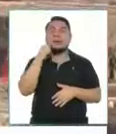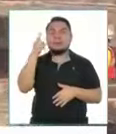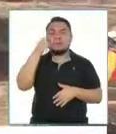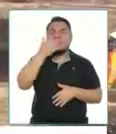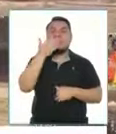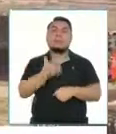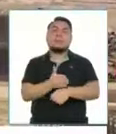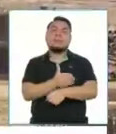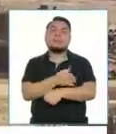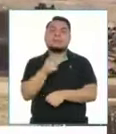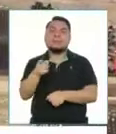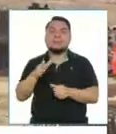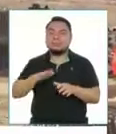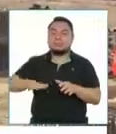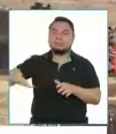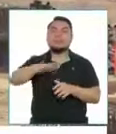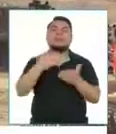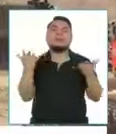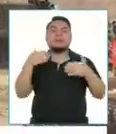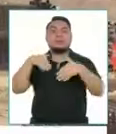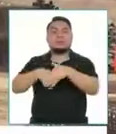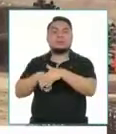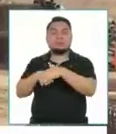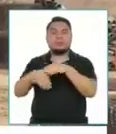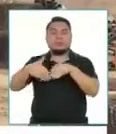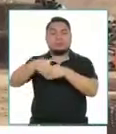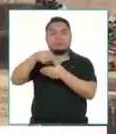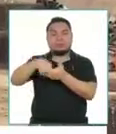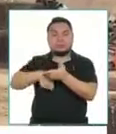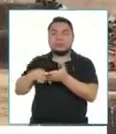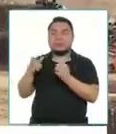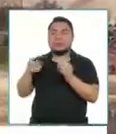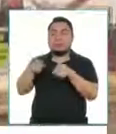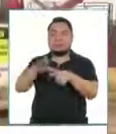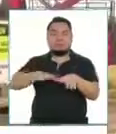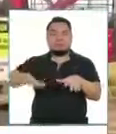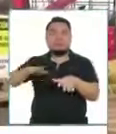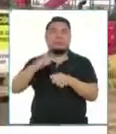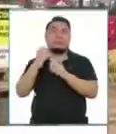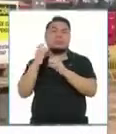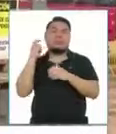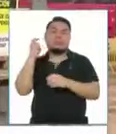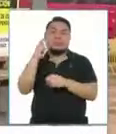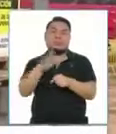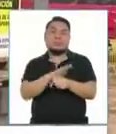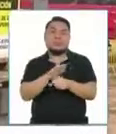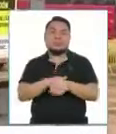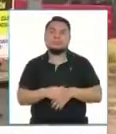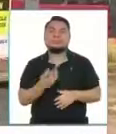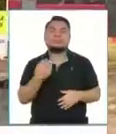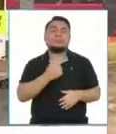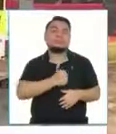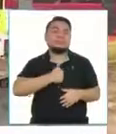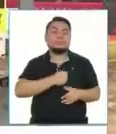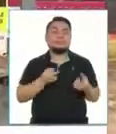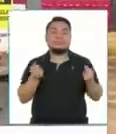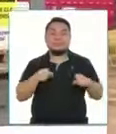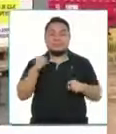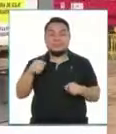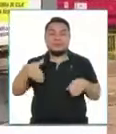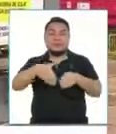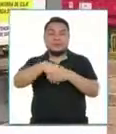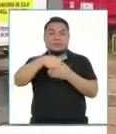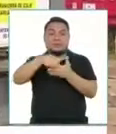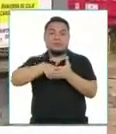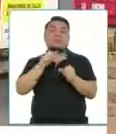vayamos a mejorar más bien el patio-taller que estaba dentro de este contrato, para que sirva a la línea completa, porque lamentablemente cuando hicieron este